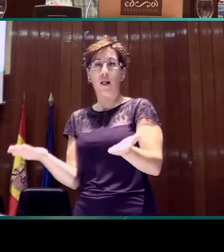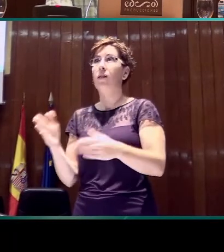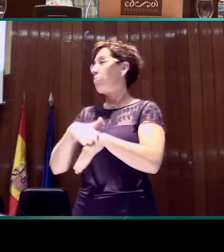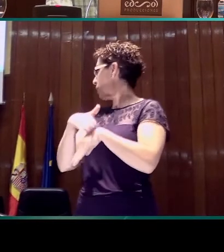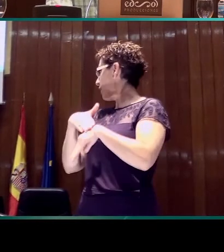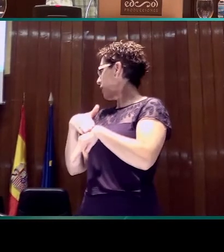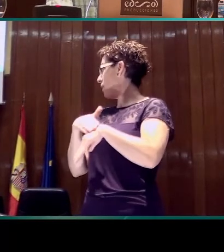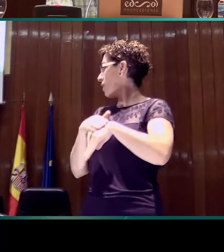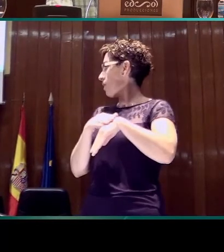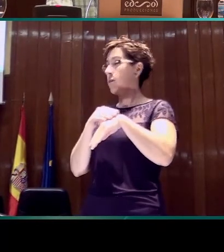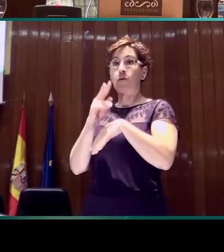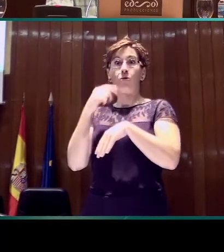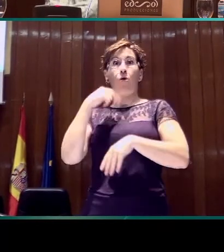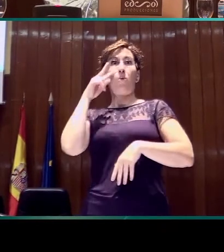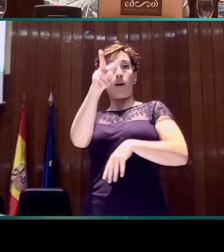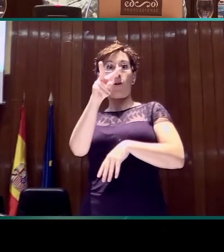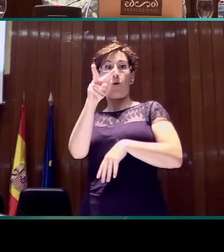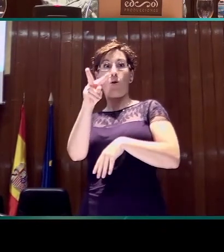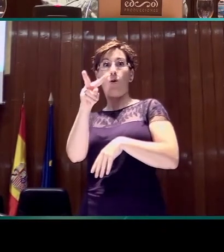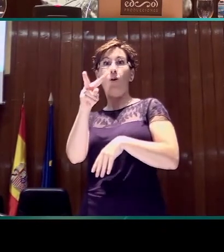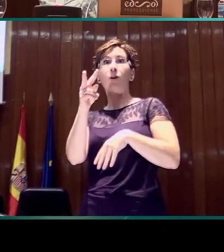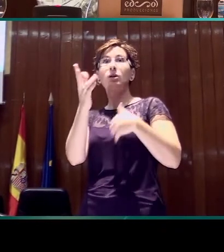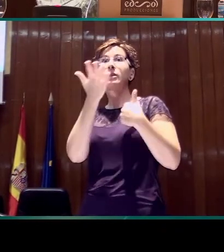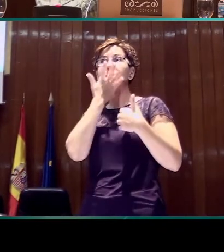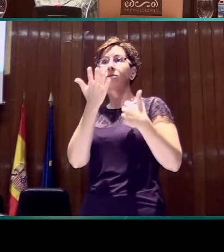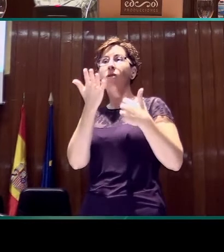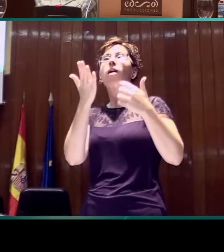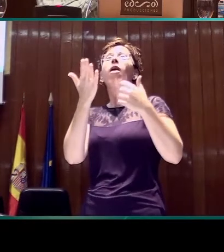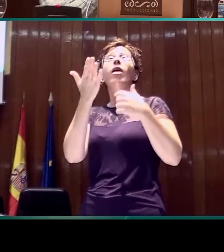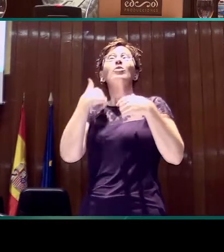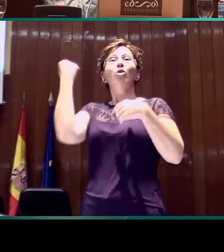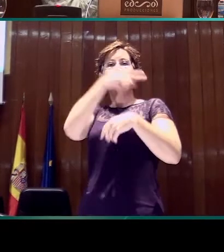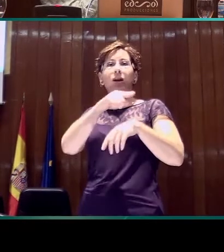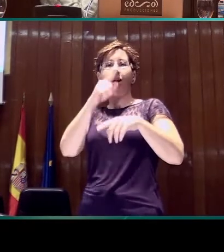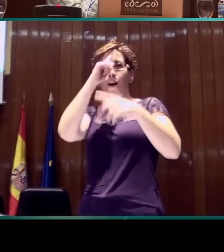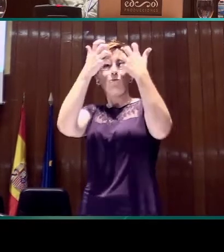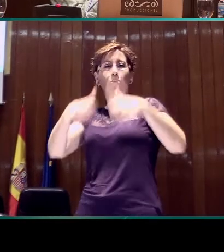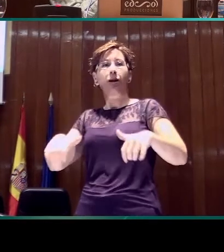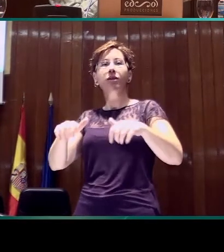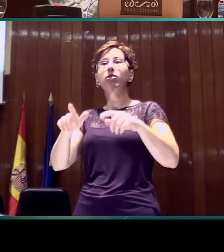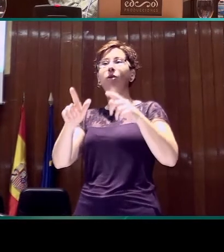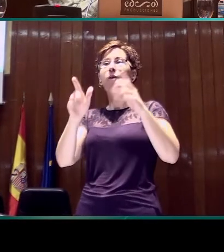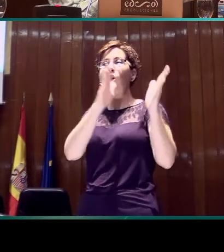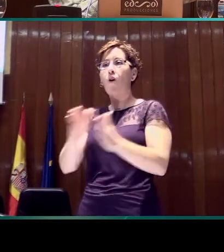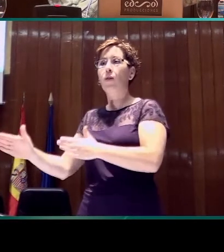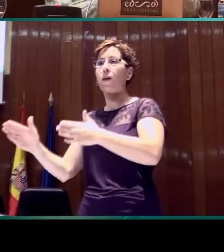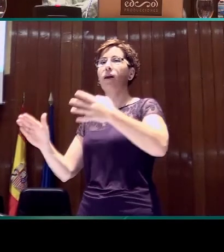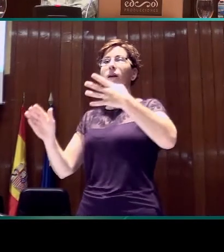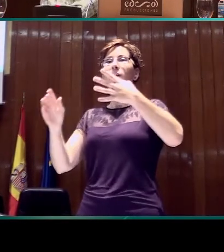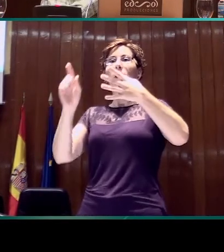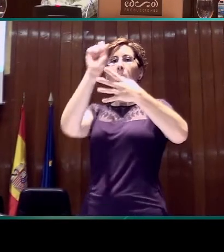entendemos que hay orden y que hay un elemento que está en primer lugar y en una boyada, por ejemplo, de cuatro elementos hay otro que está en el cuarto, ¿de acuerdo?